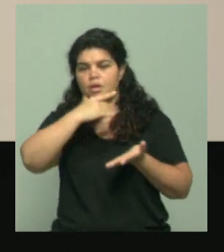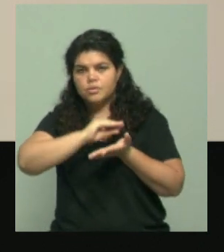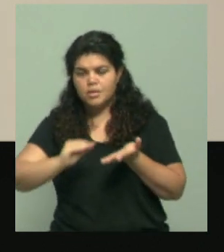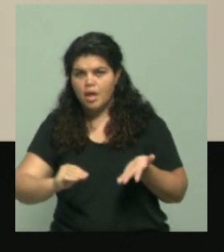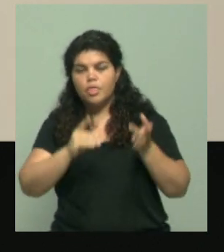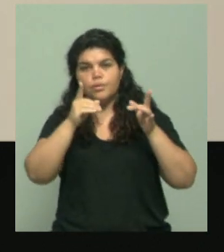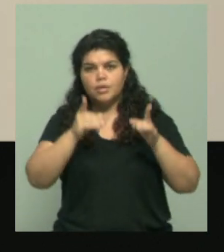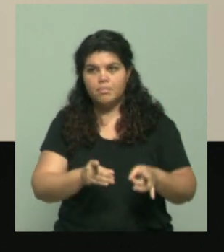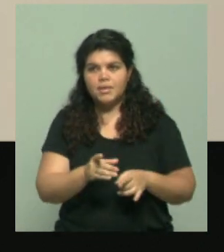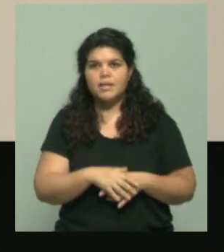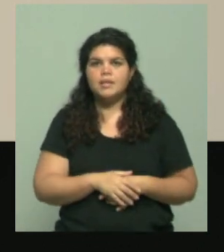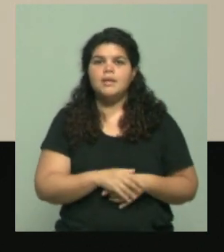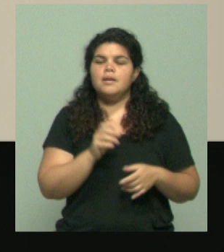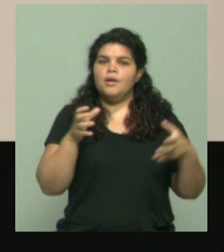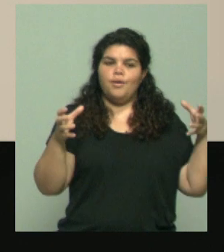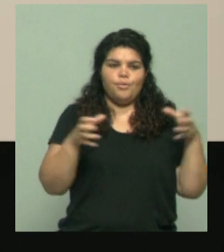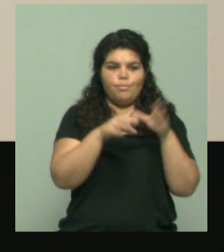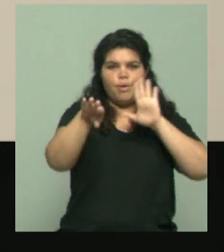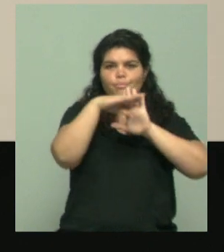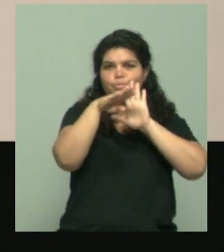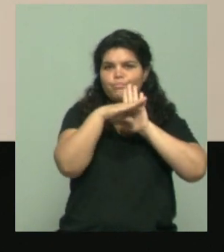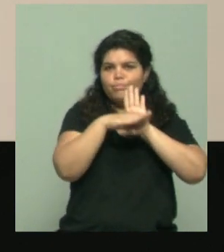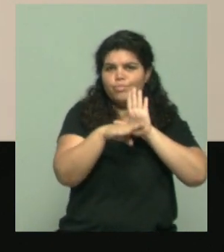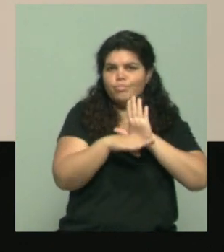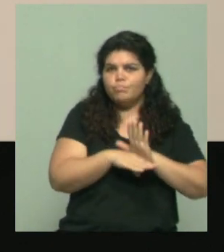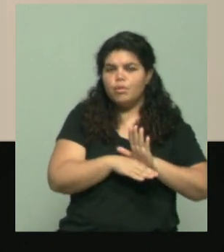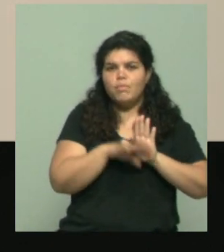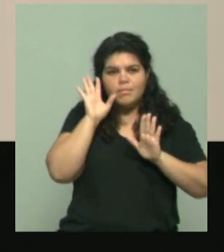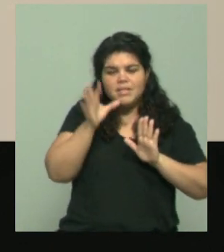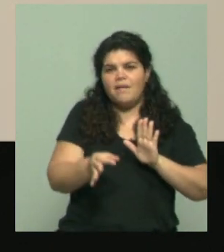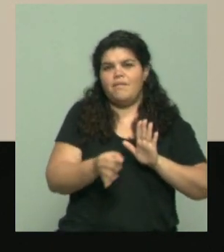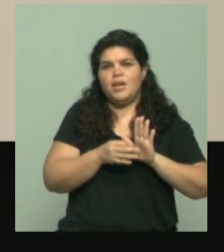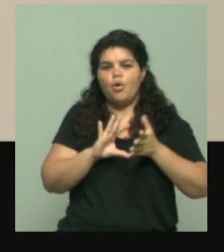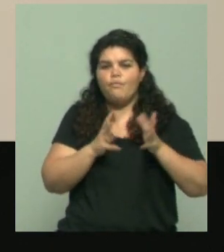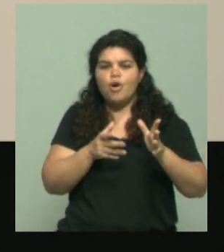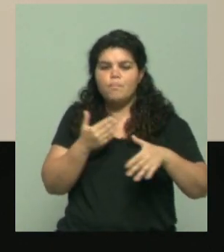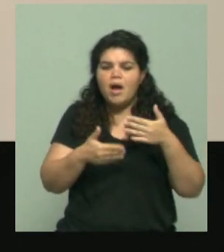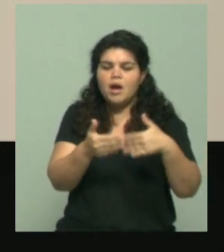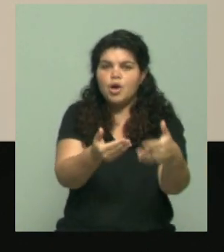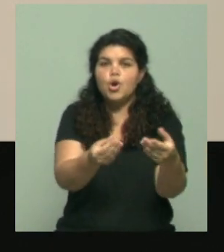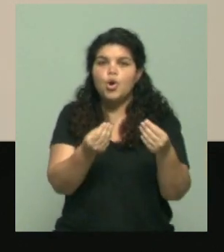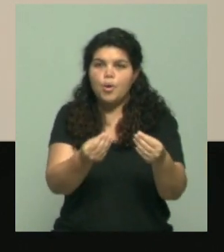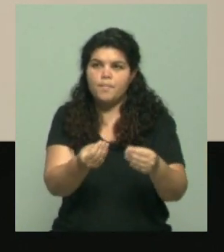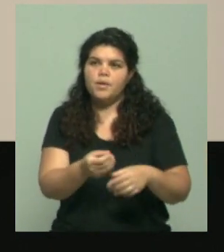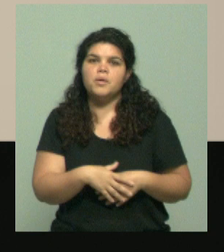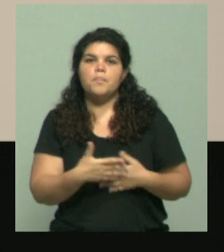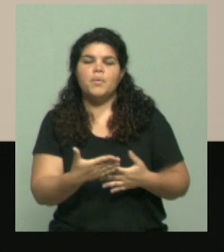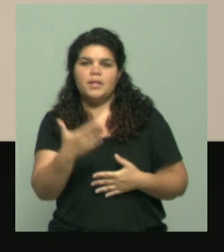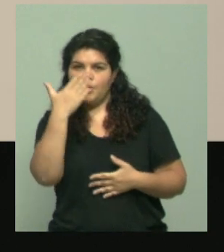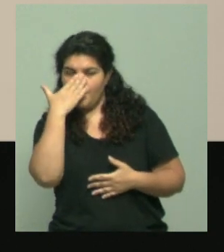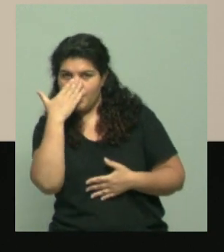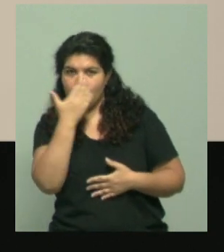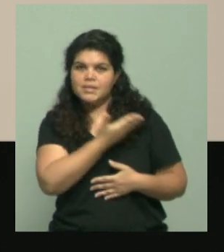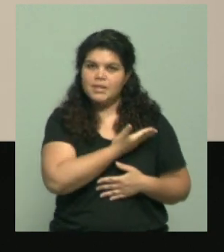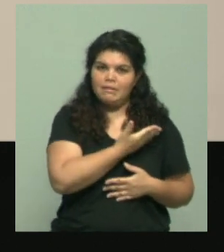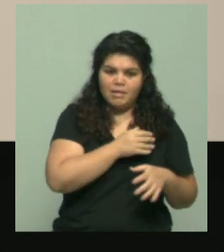instancias de las estructuras paradiplomáticas para poder acompañar como lo son organismos pro Mendoza, pro Córdoba, pro Santa Fe, o